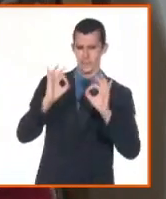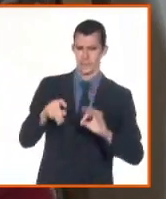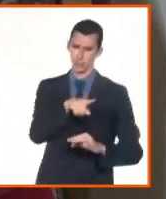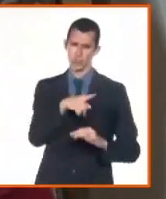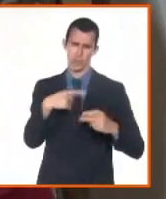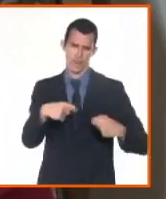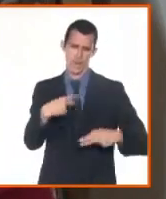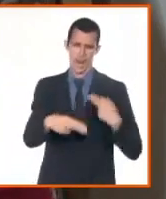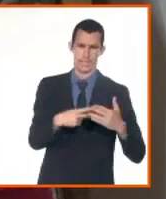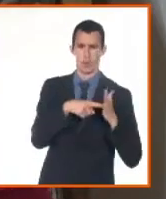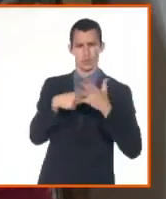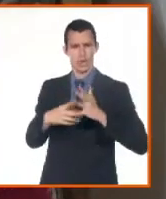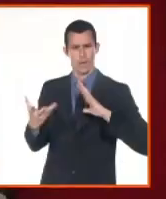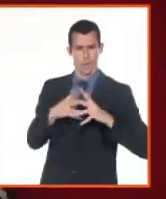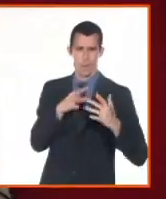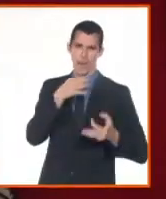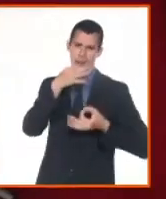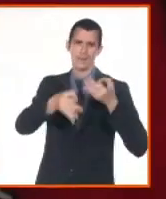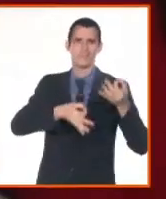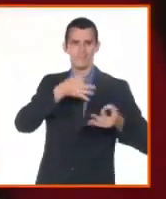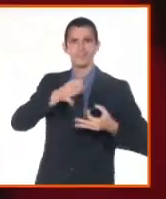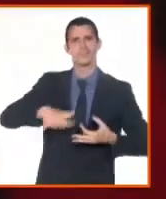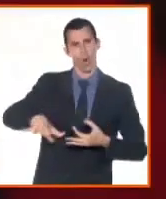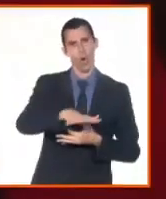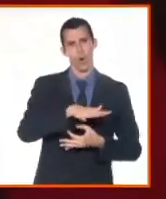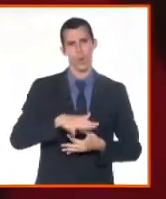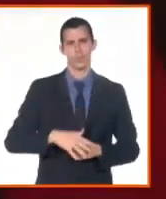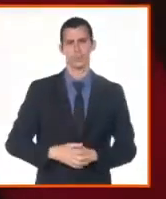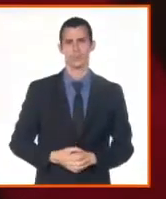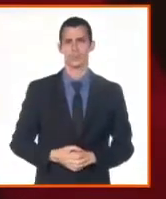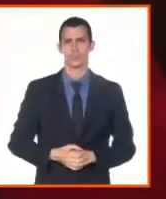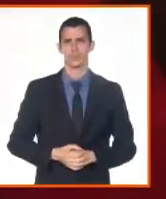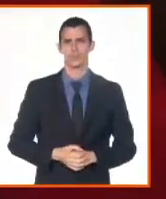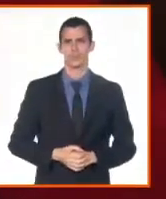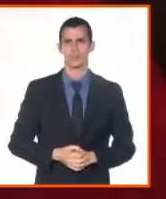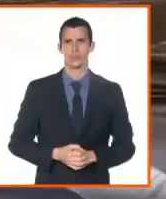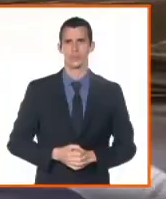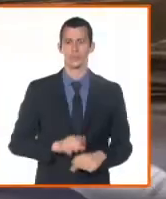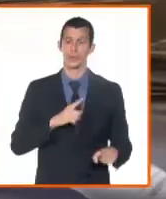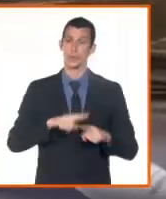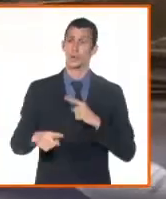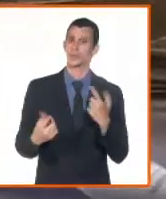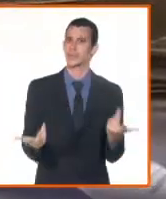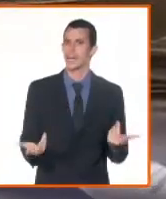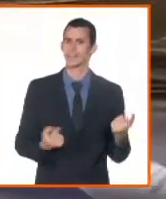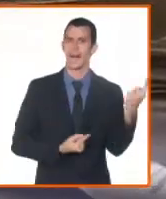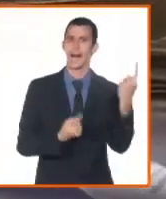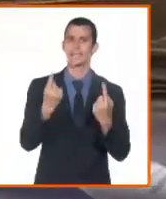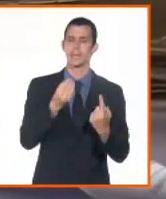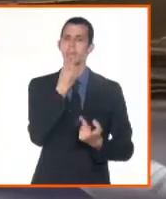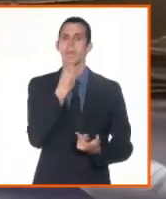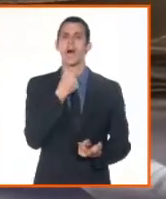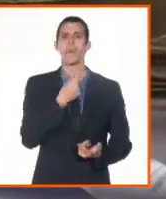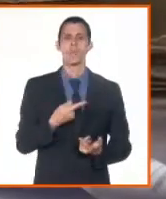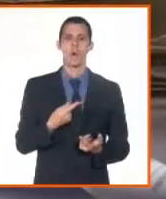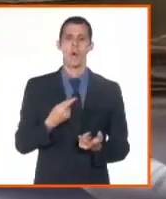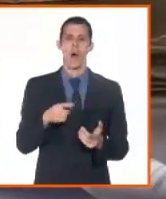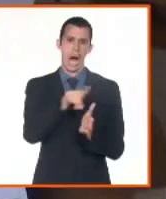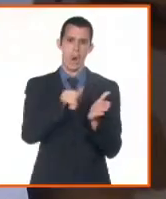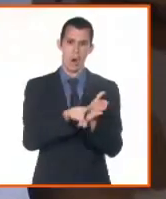departamentos emitir indicaciones al respecto. Además, implementan alternativas para fortalecer el servicio con personal de apoyo,